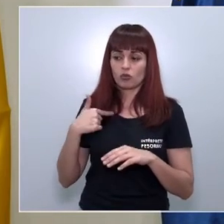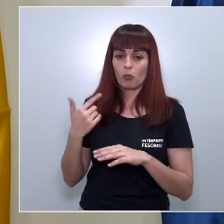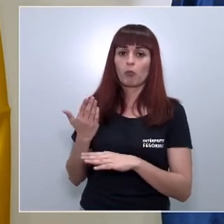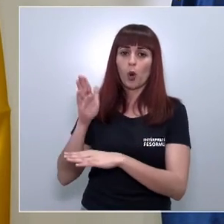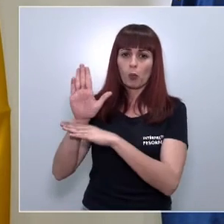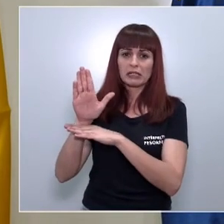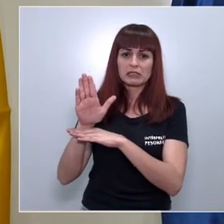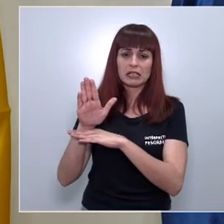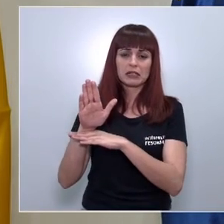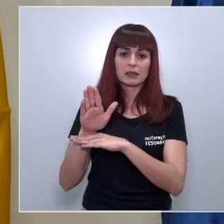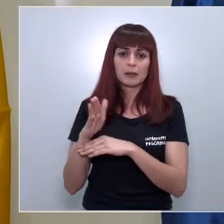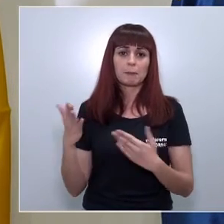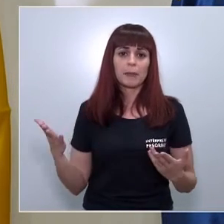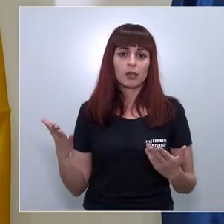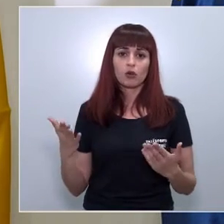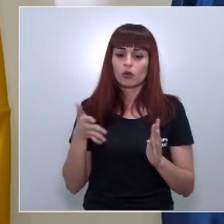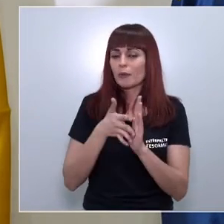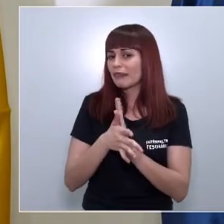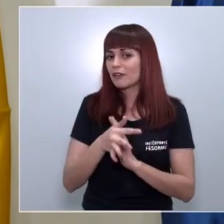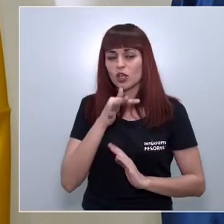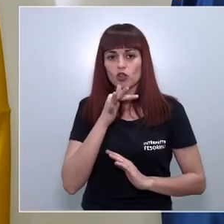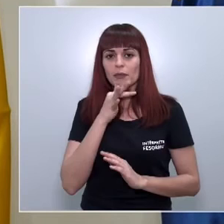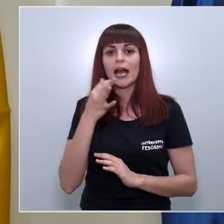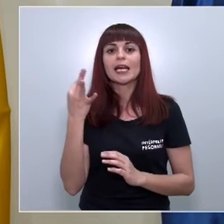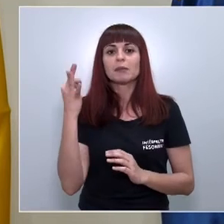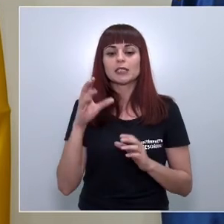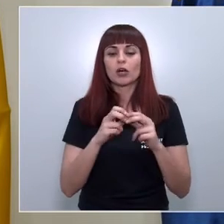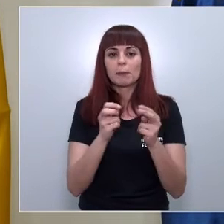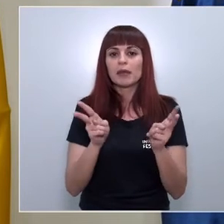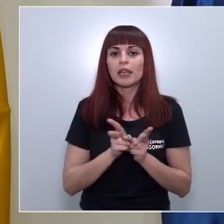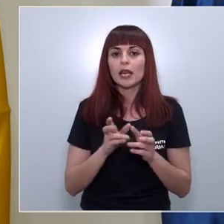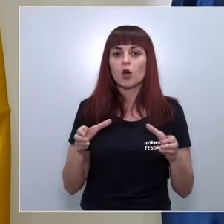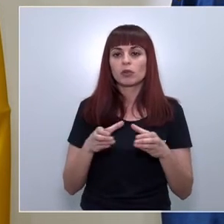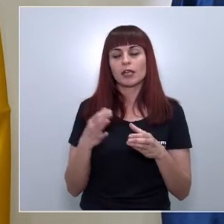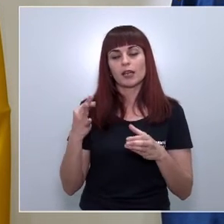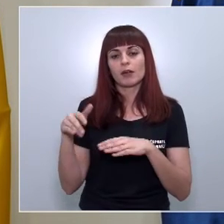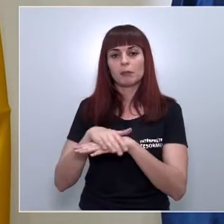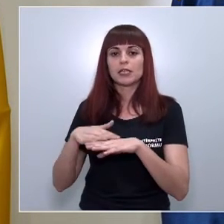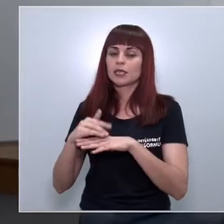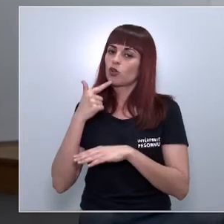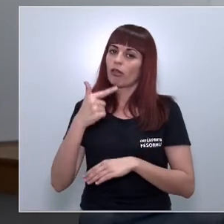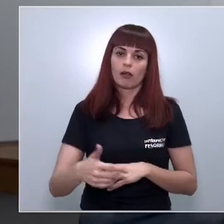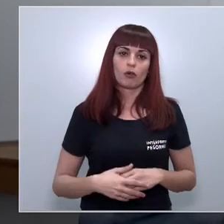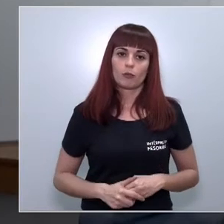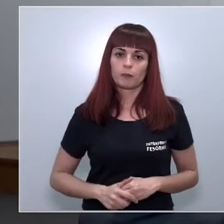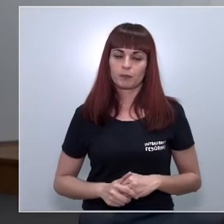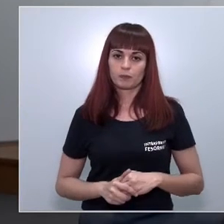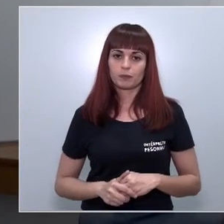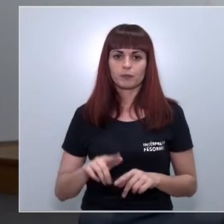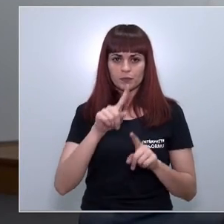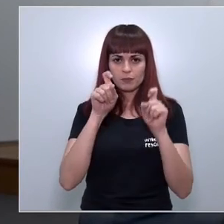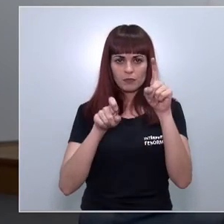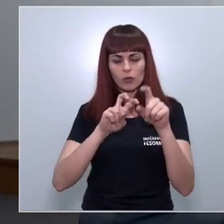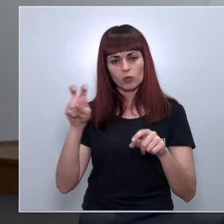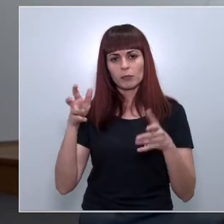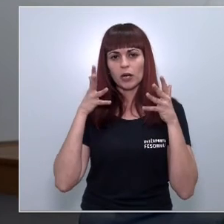par de interterritoriales que no estaba definido qué pasaba con las piscinas comunitarias tiene que definirlo el ministerio otra pregunta